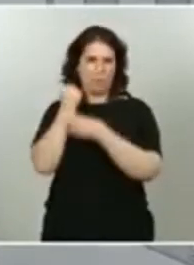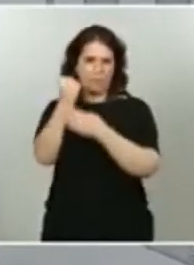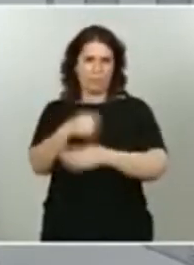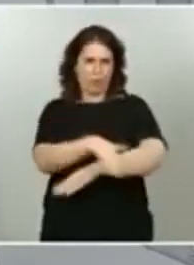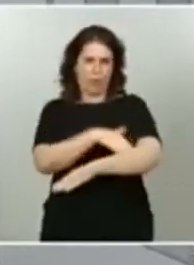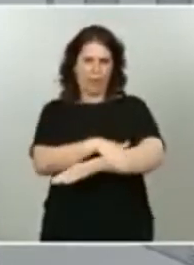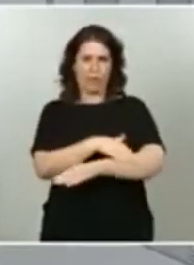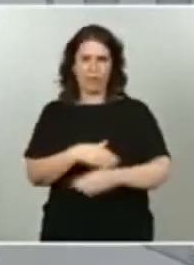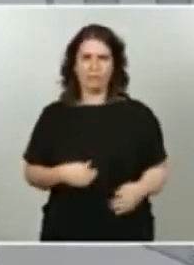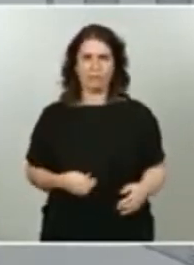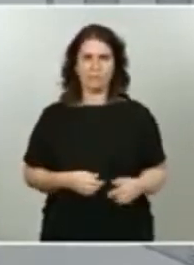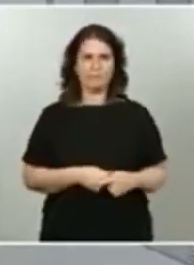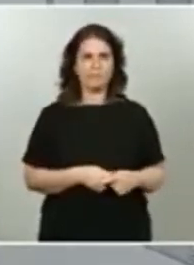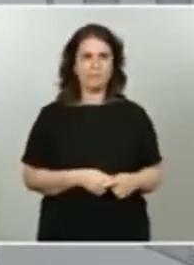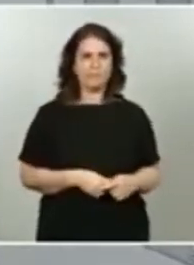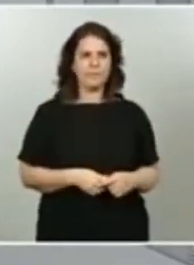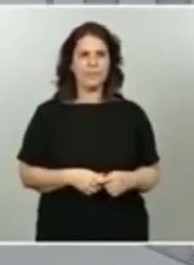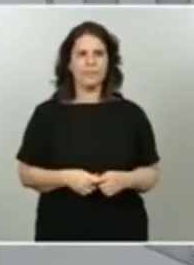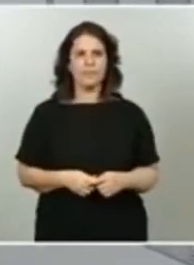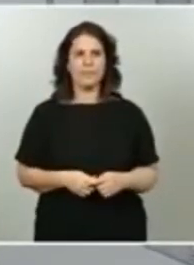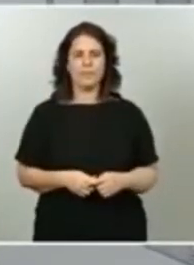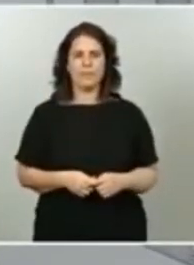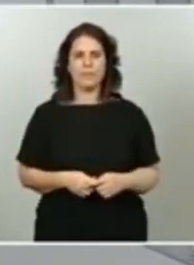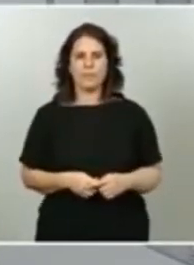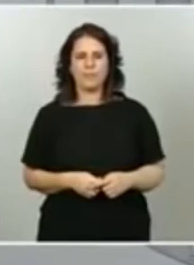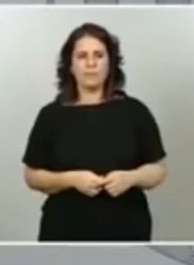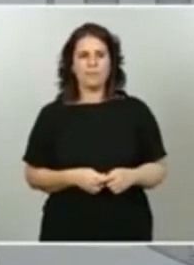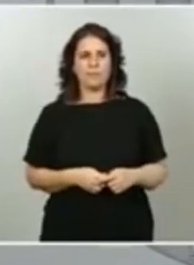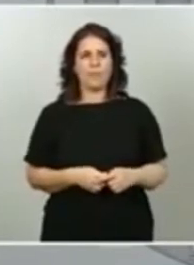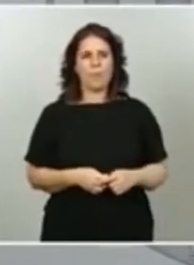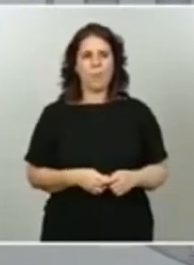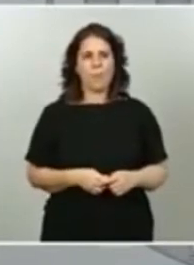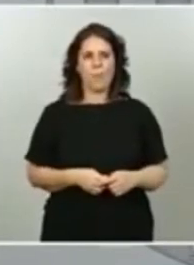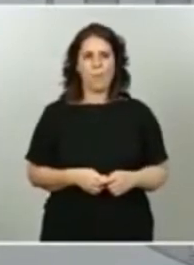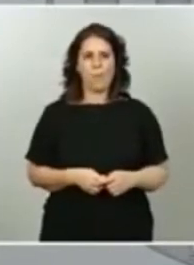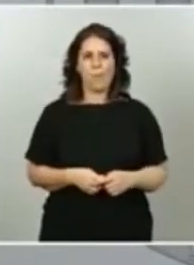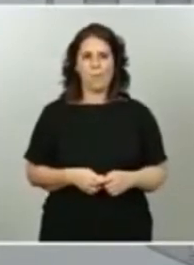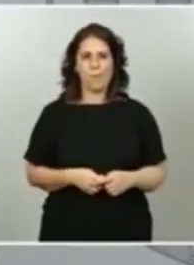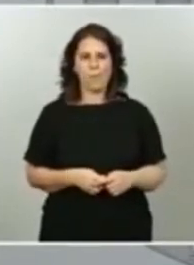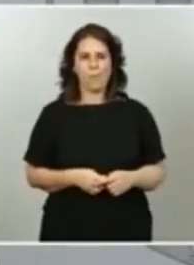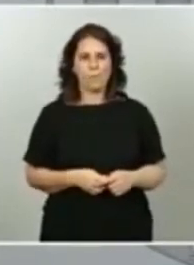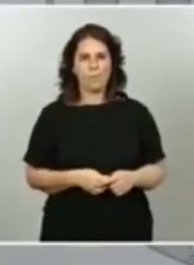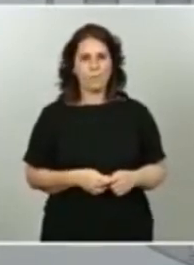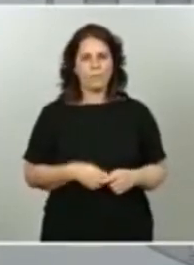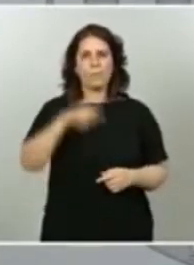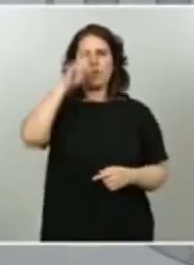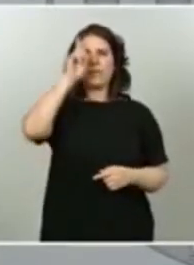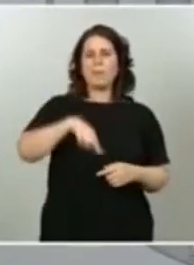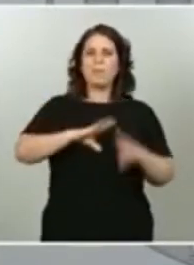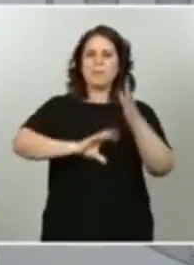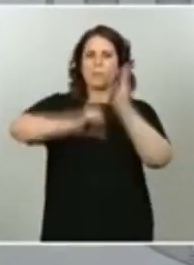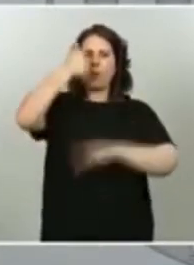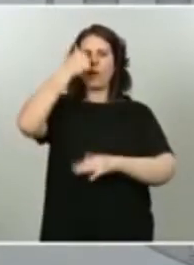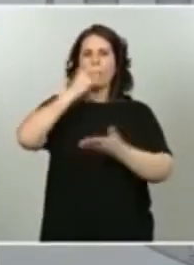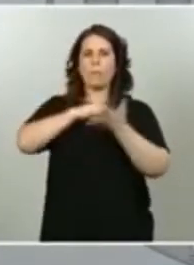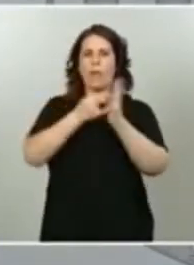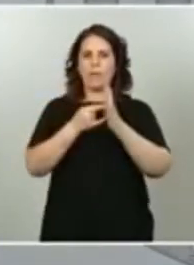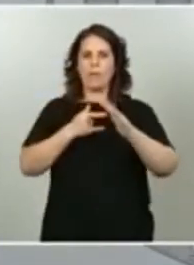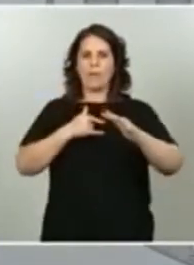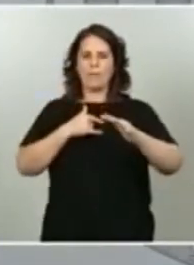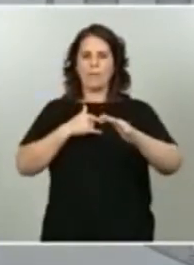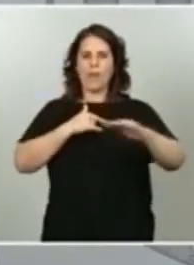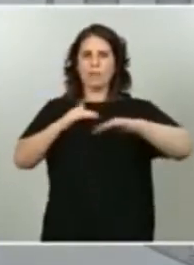En otro orden de cosas, se ha también aprobado un plan de actuación de prevención y de lucha contra